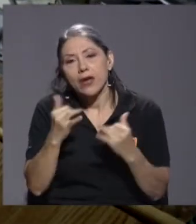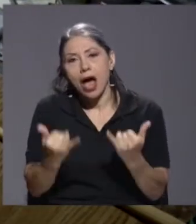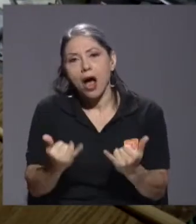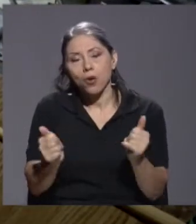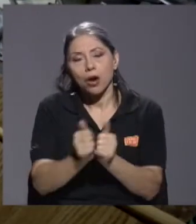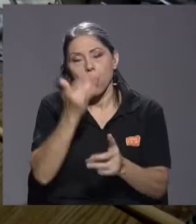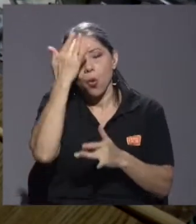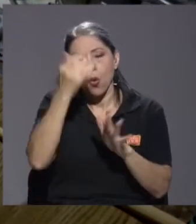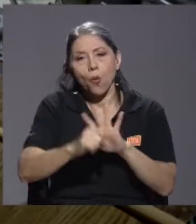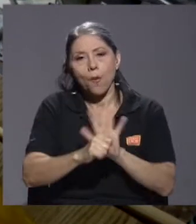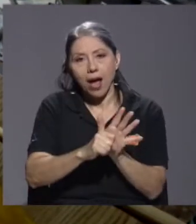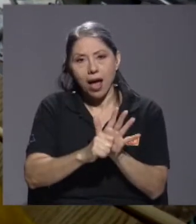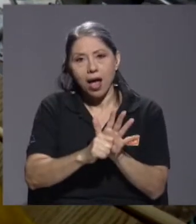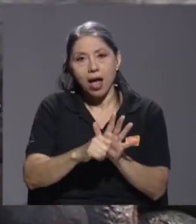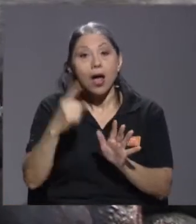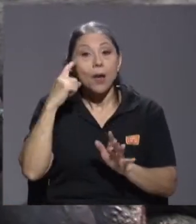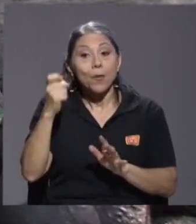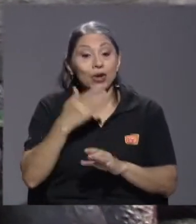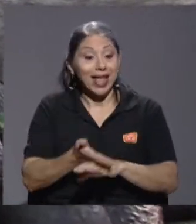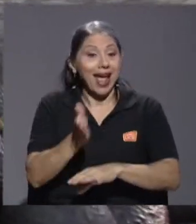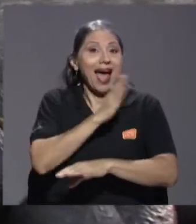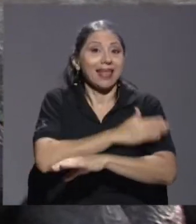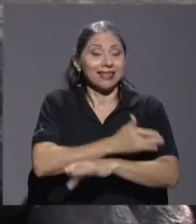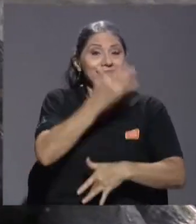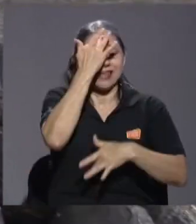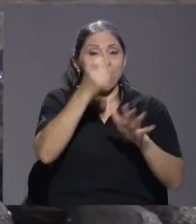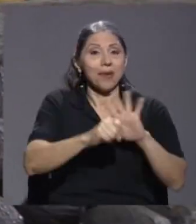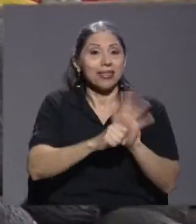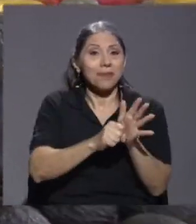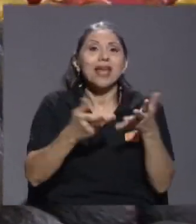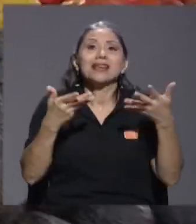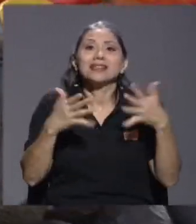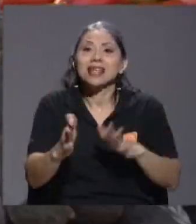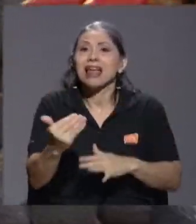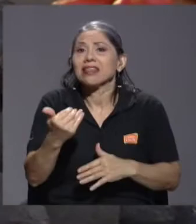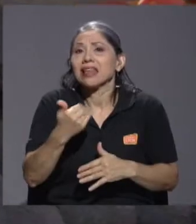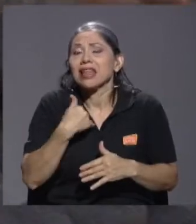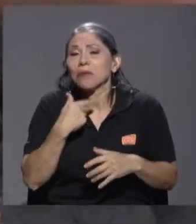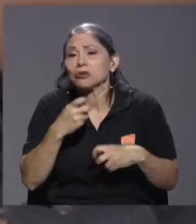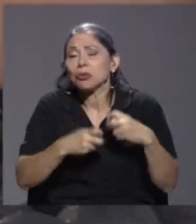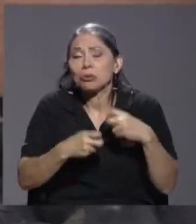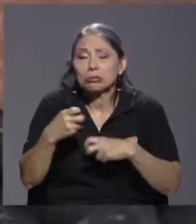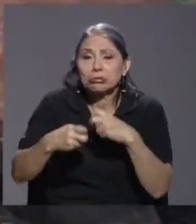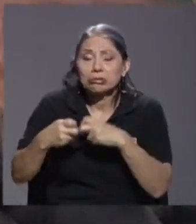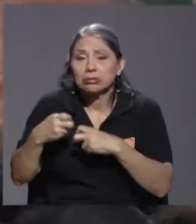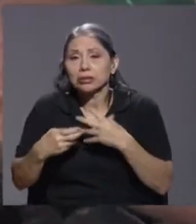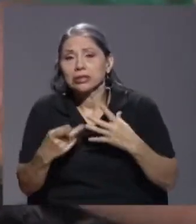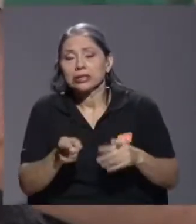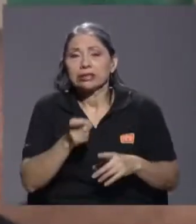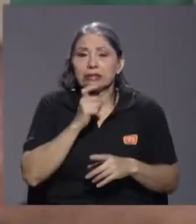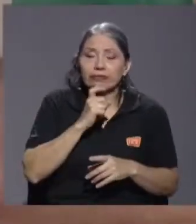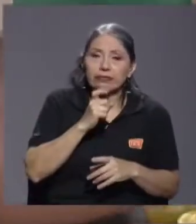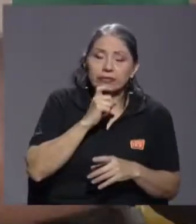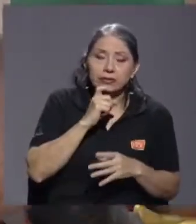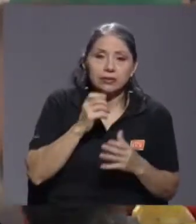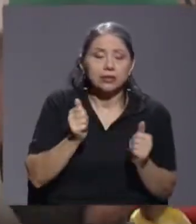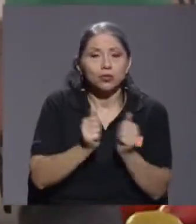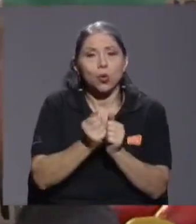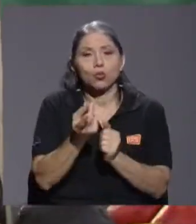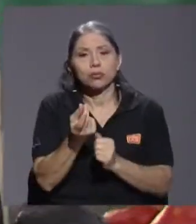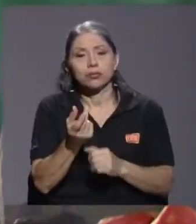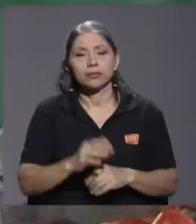fundamentalmente porque teníamos antes de la pandemia ya grados de libertad muy reducidos en relación con el manejo del déficit.